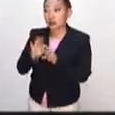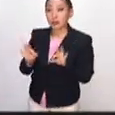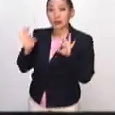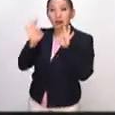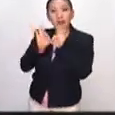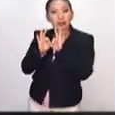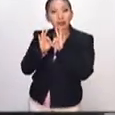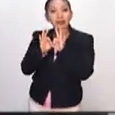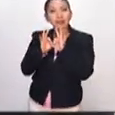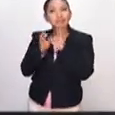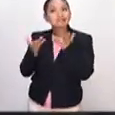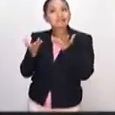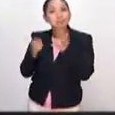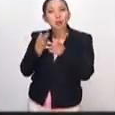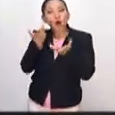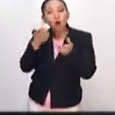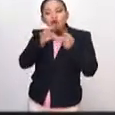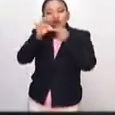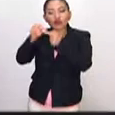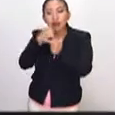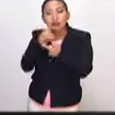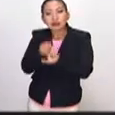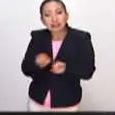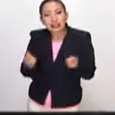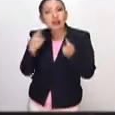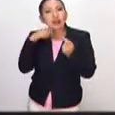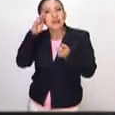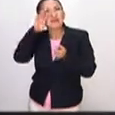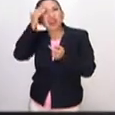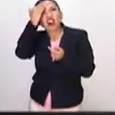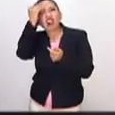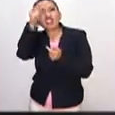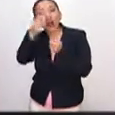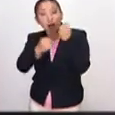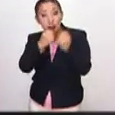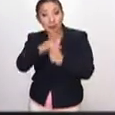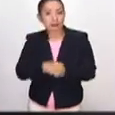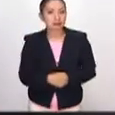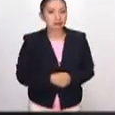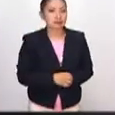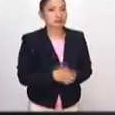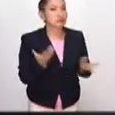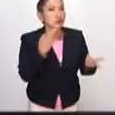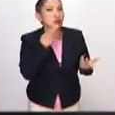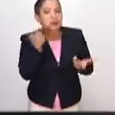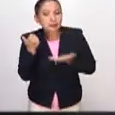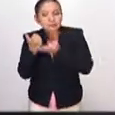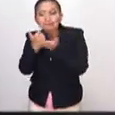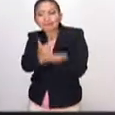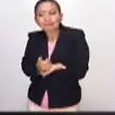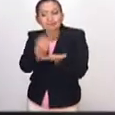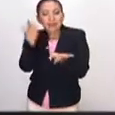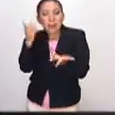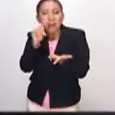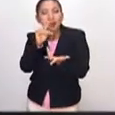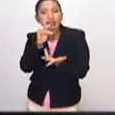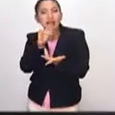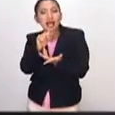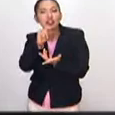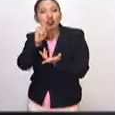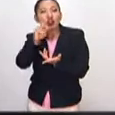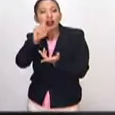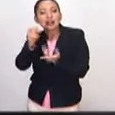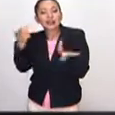importante entonces, digamos, llevar a los niños o acercarlos a este tipo de obras. ¿Qué utilidad le ve Patricia